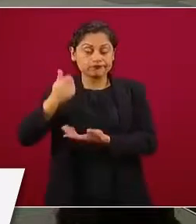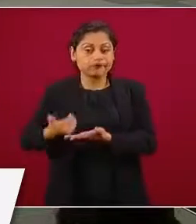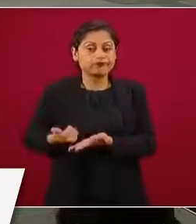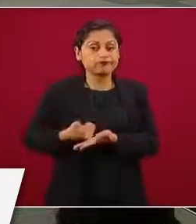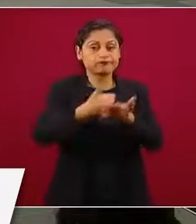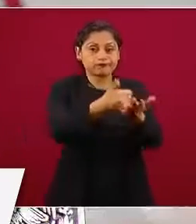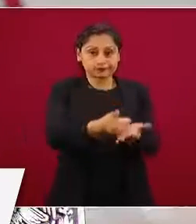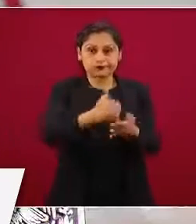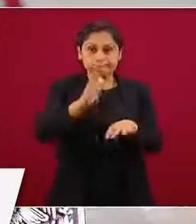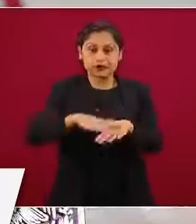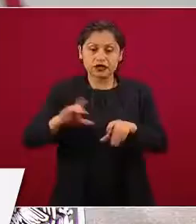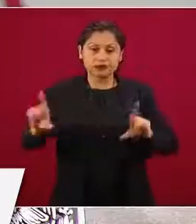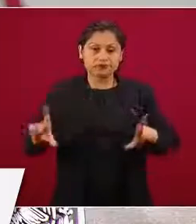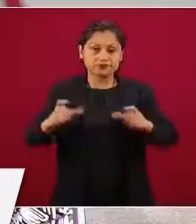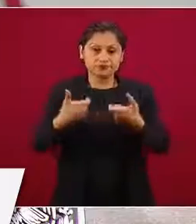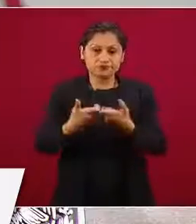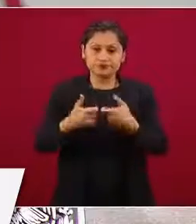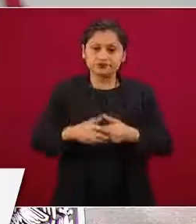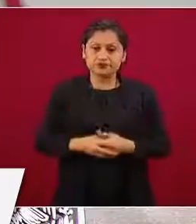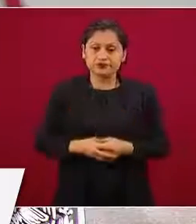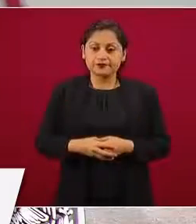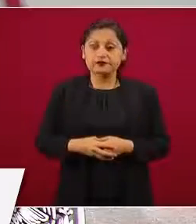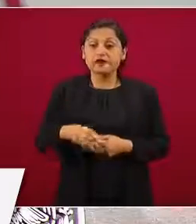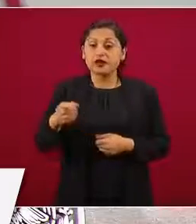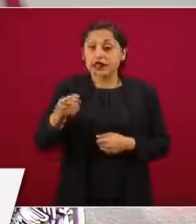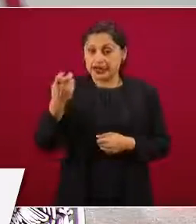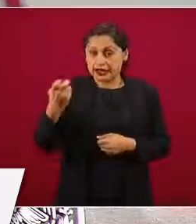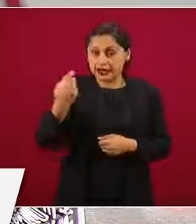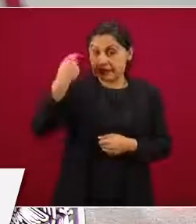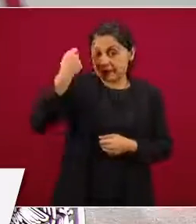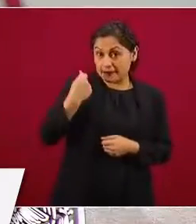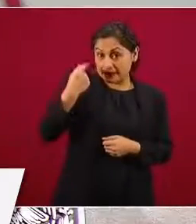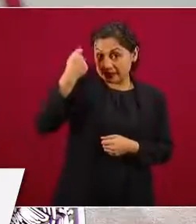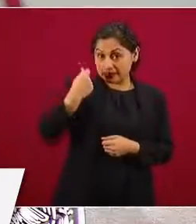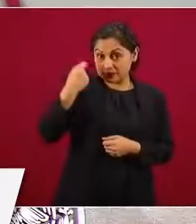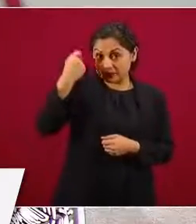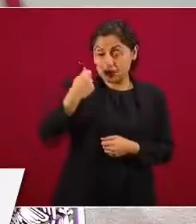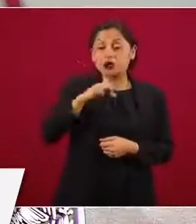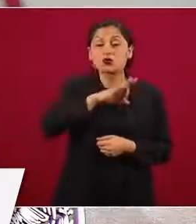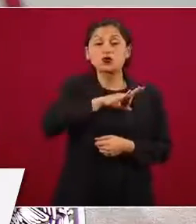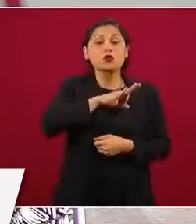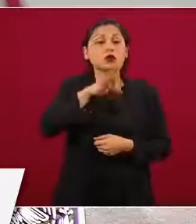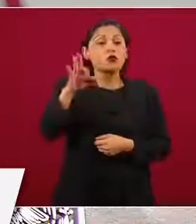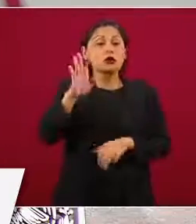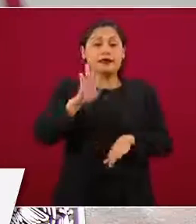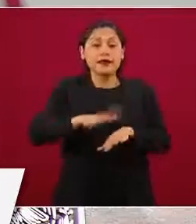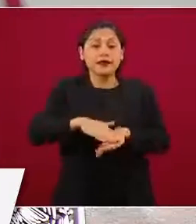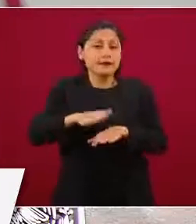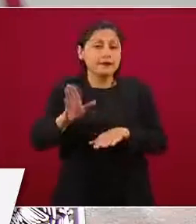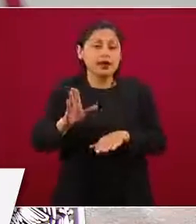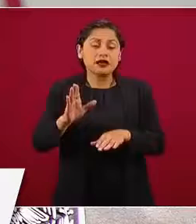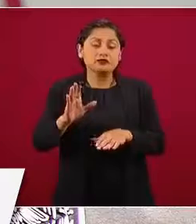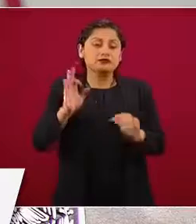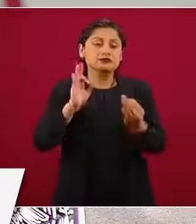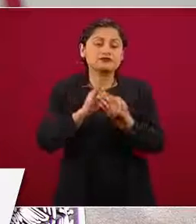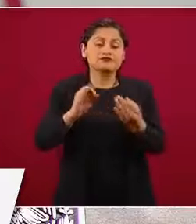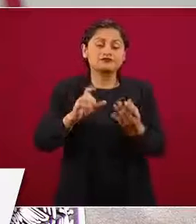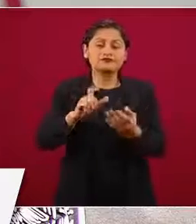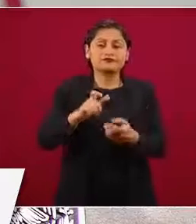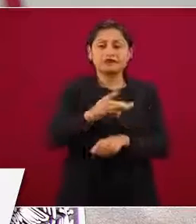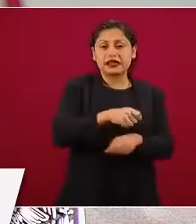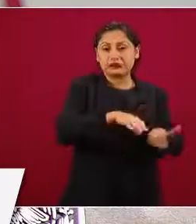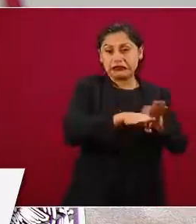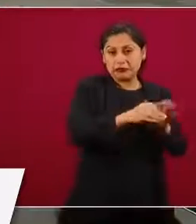a incrementar de manera sostenible. Con esto van a tener una pensión que se acerca muchísimo a los salarios que tenían al momento de retiro y que les permite